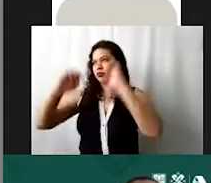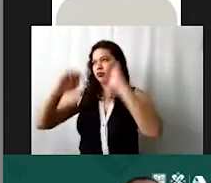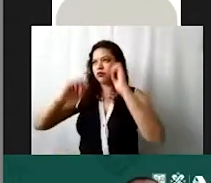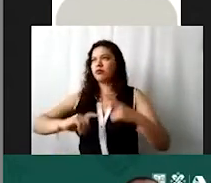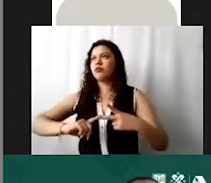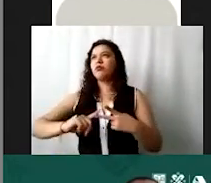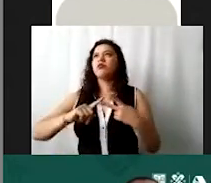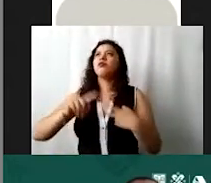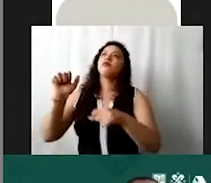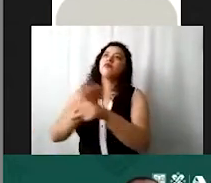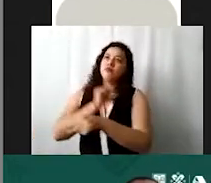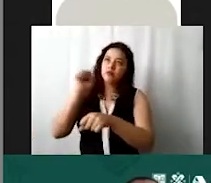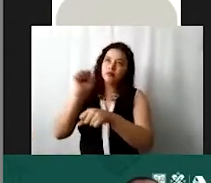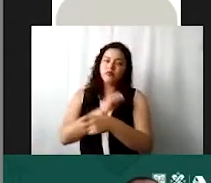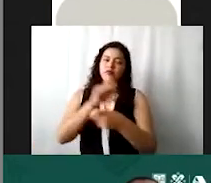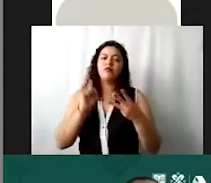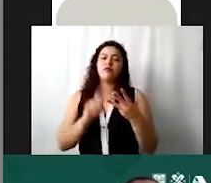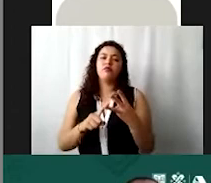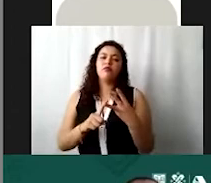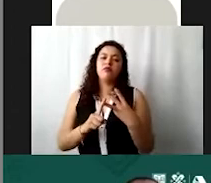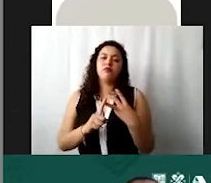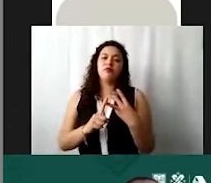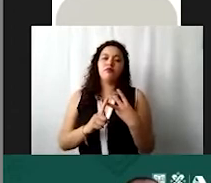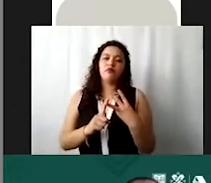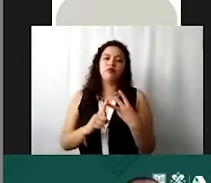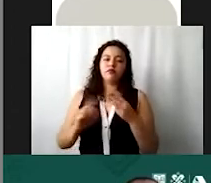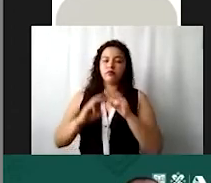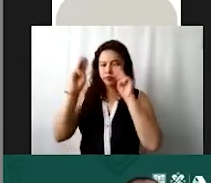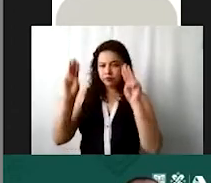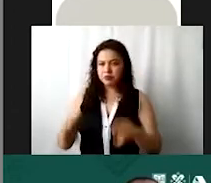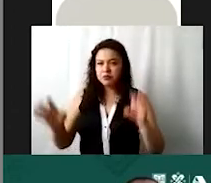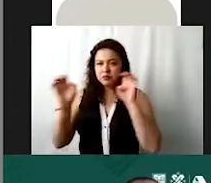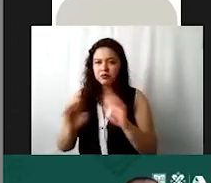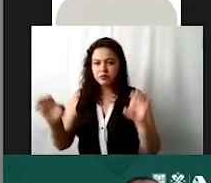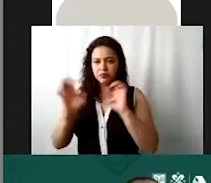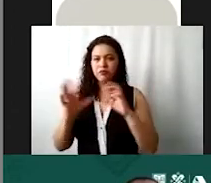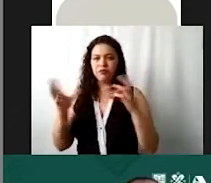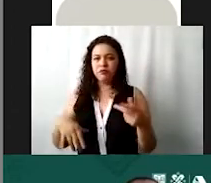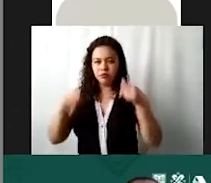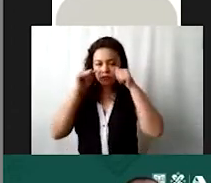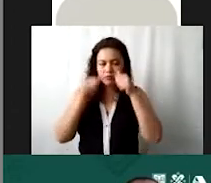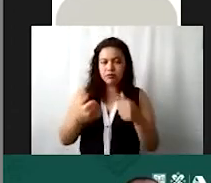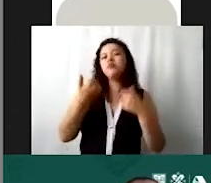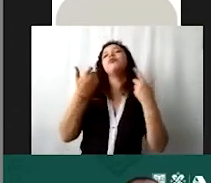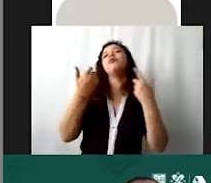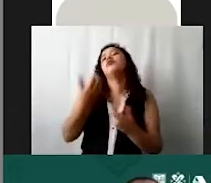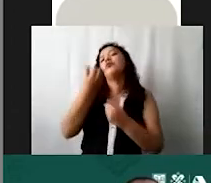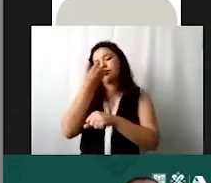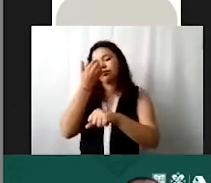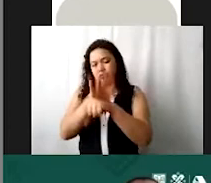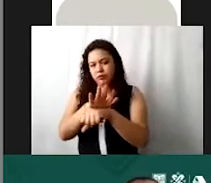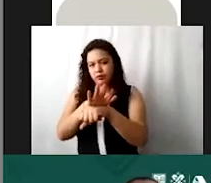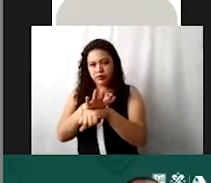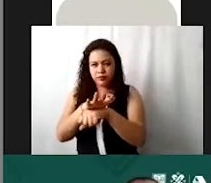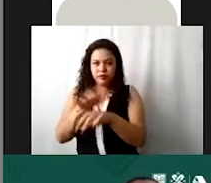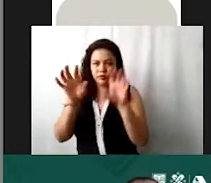automóviles, mobiliario y equipo, que puede ser asistencial, administrativo, equipo